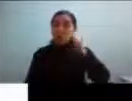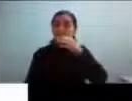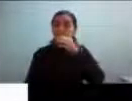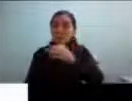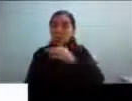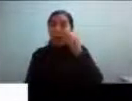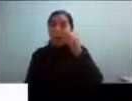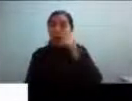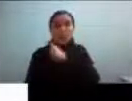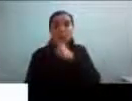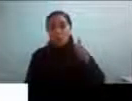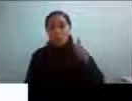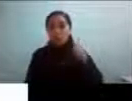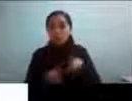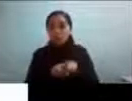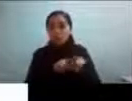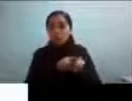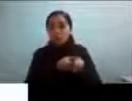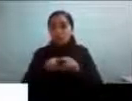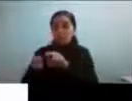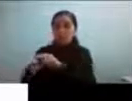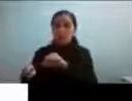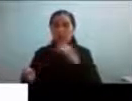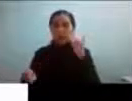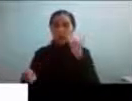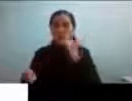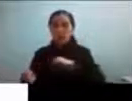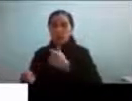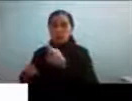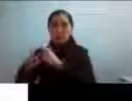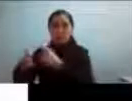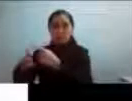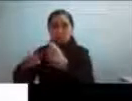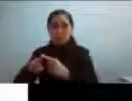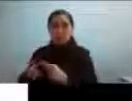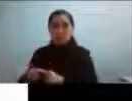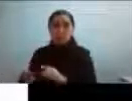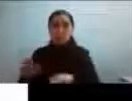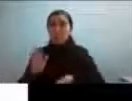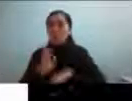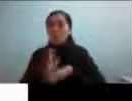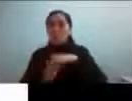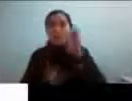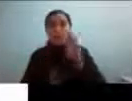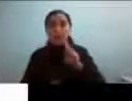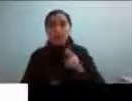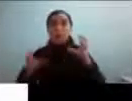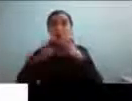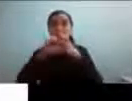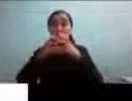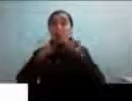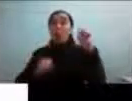niños y adolescentes y esto era especialmente notable dentro del grupo sensorial ¿no?